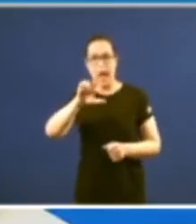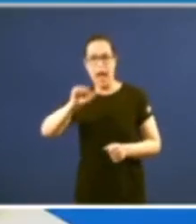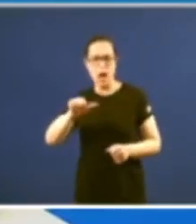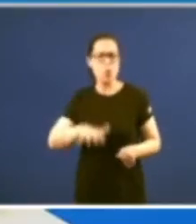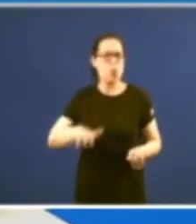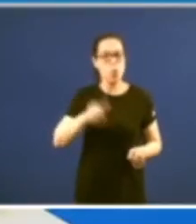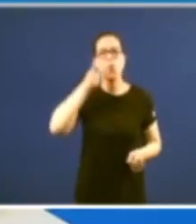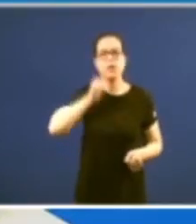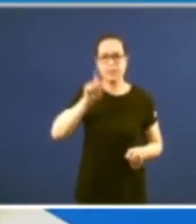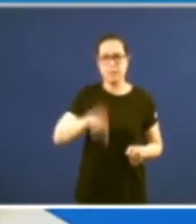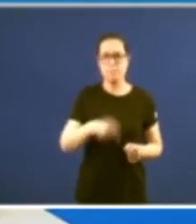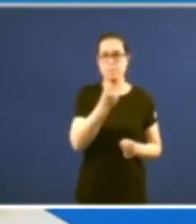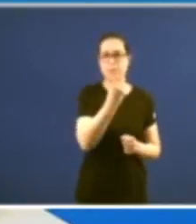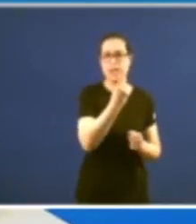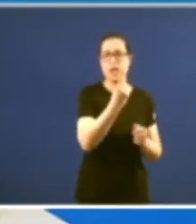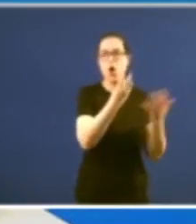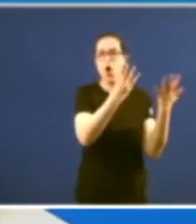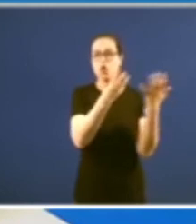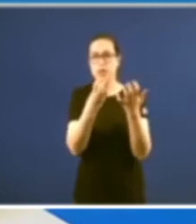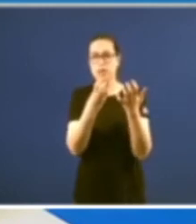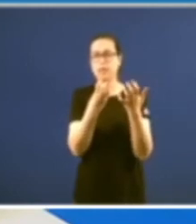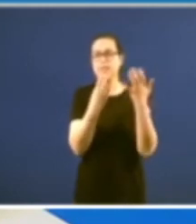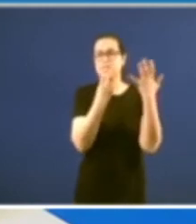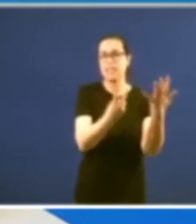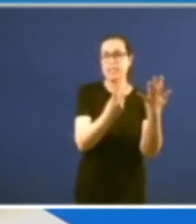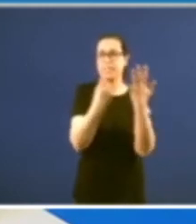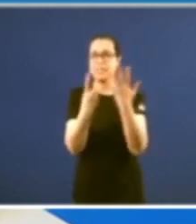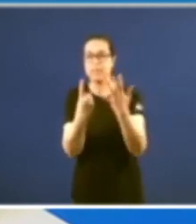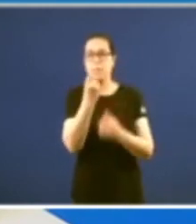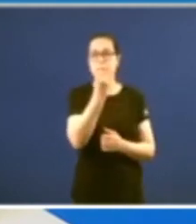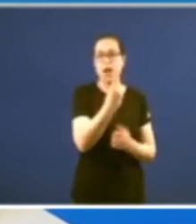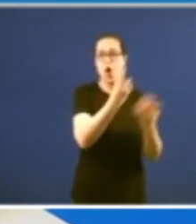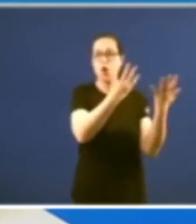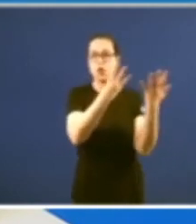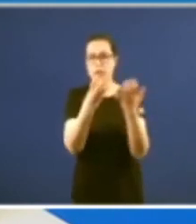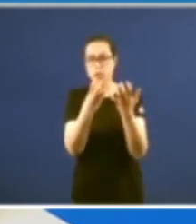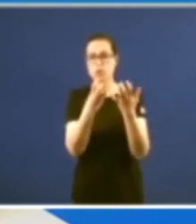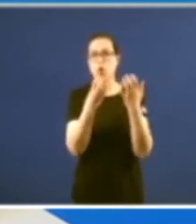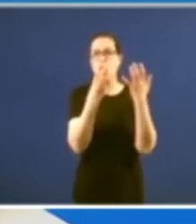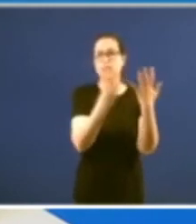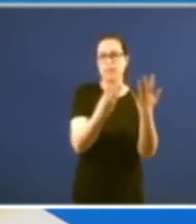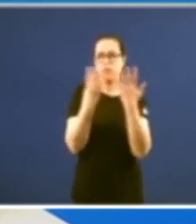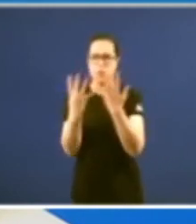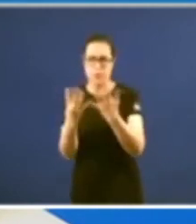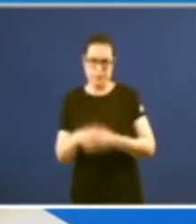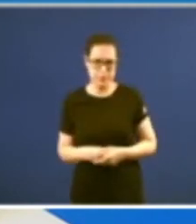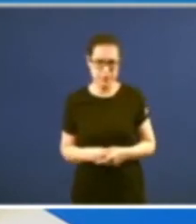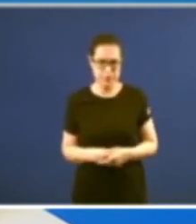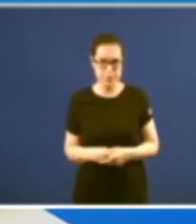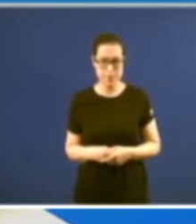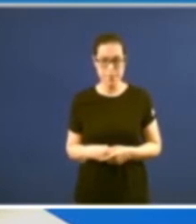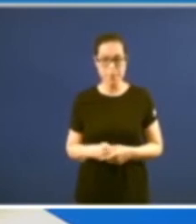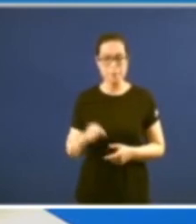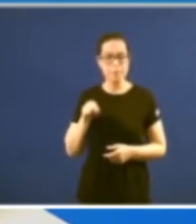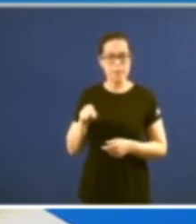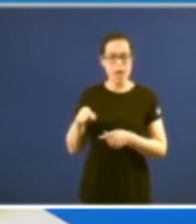Ourense entre 1876 e 1889 Nesta poderosa